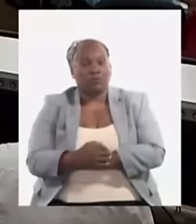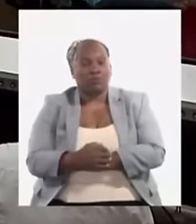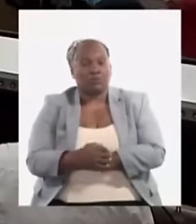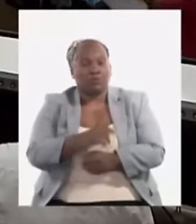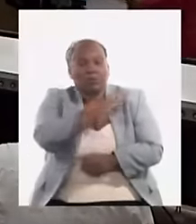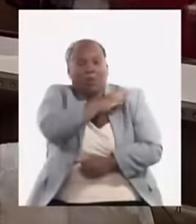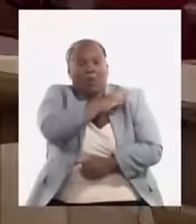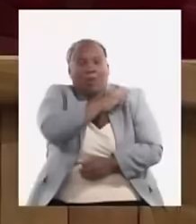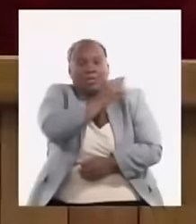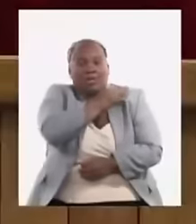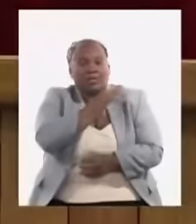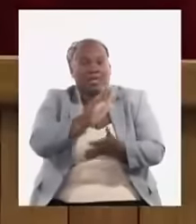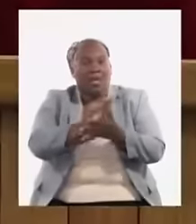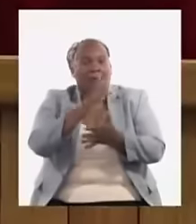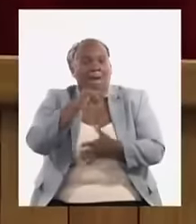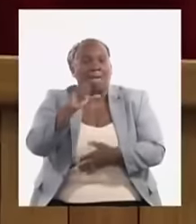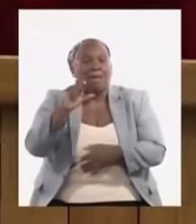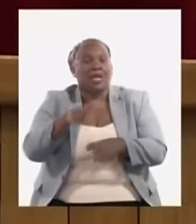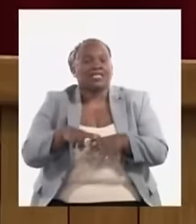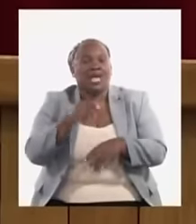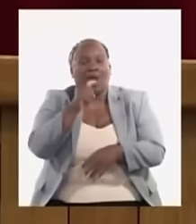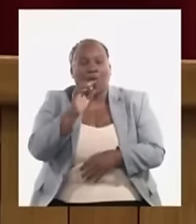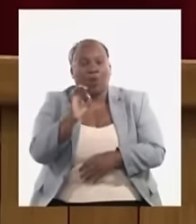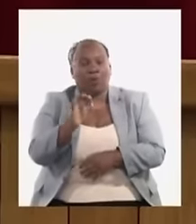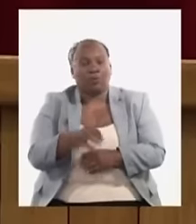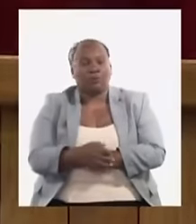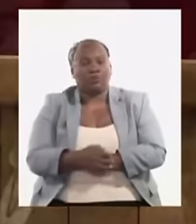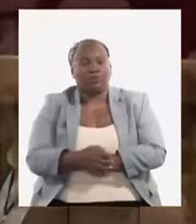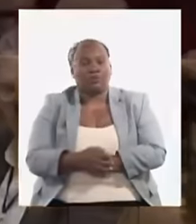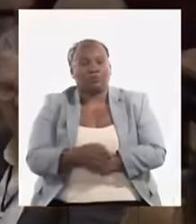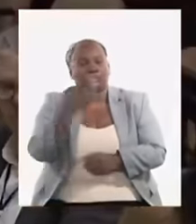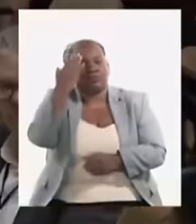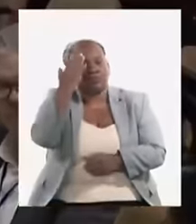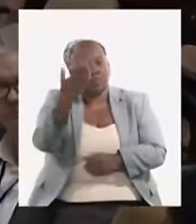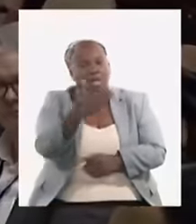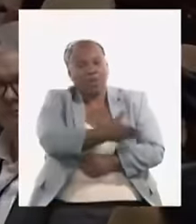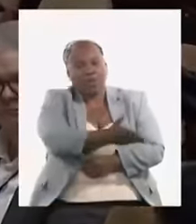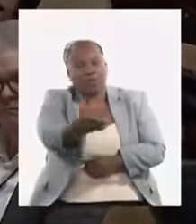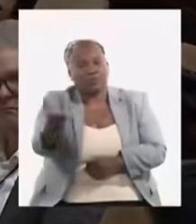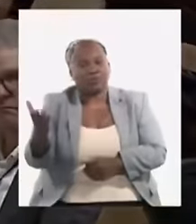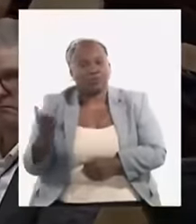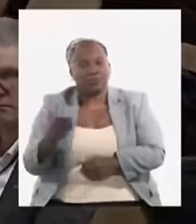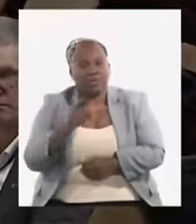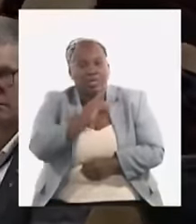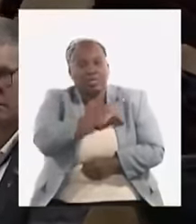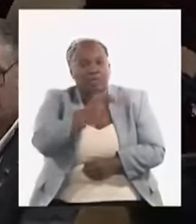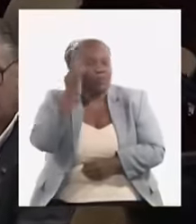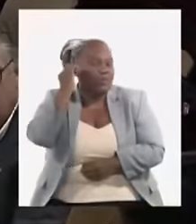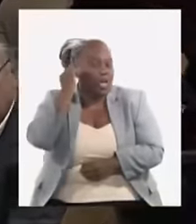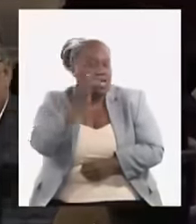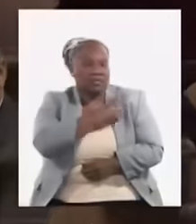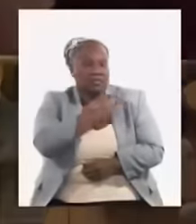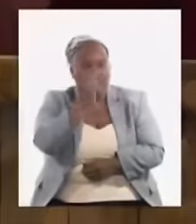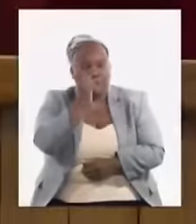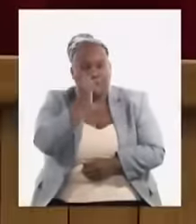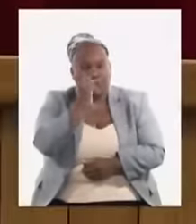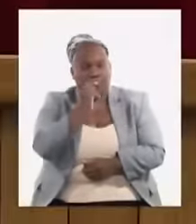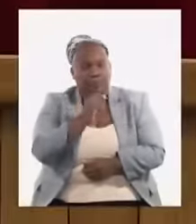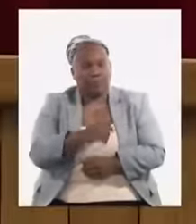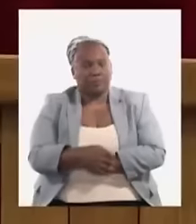Machado Ventura, un saludo cordial a todas las diputadas y diputados.